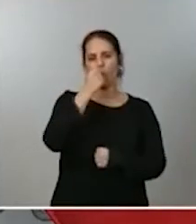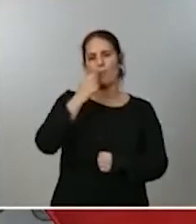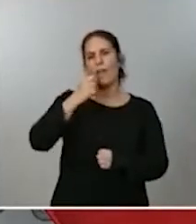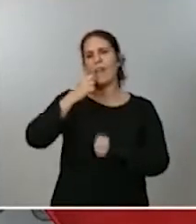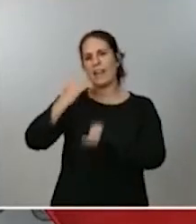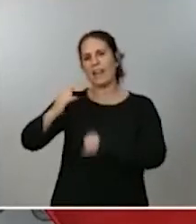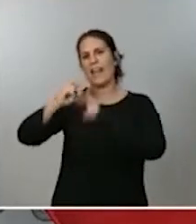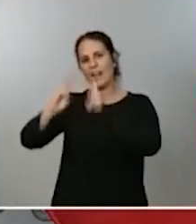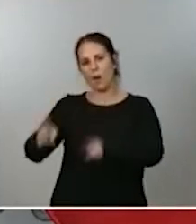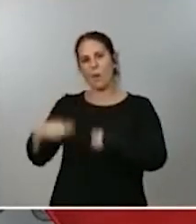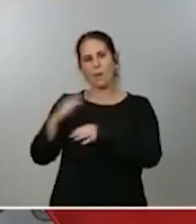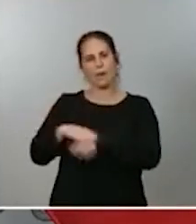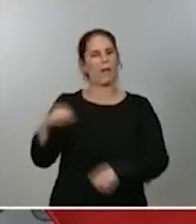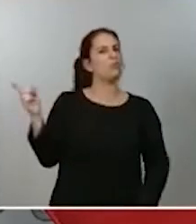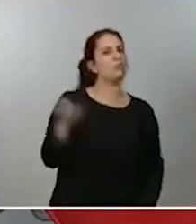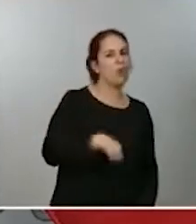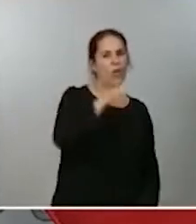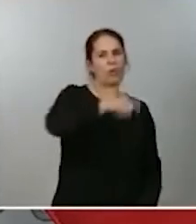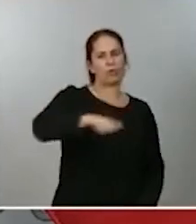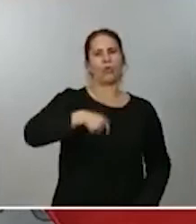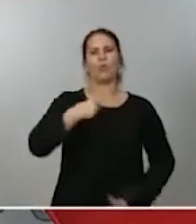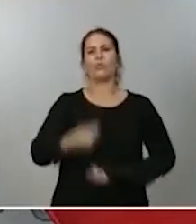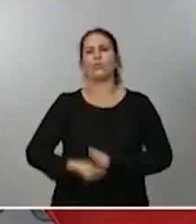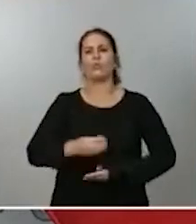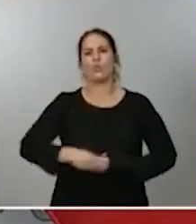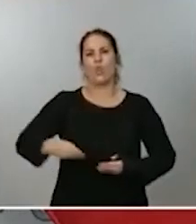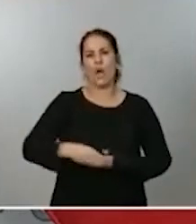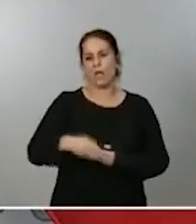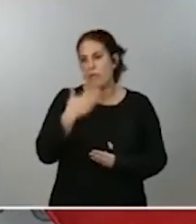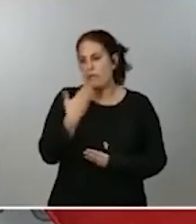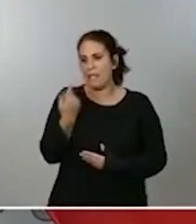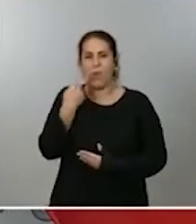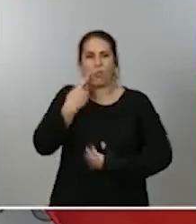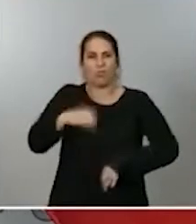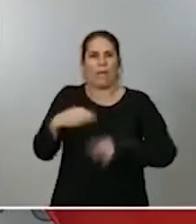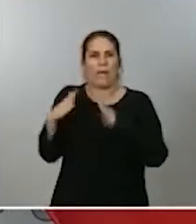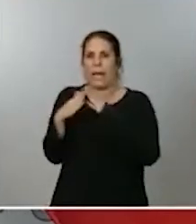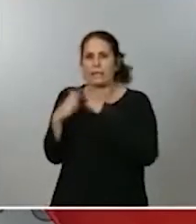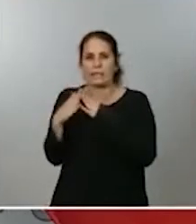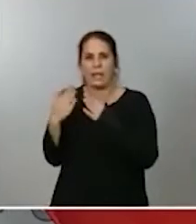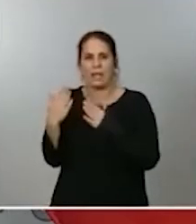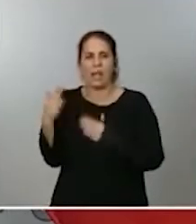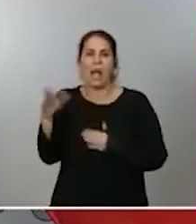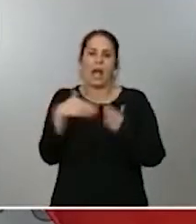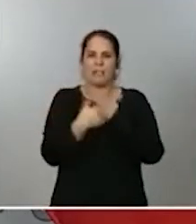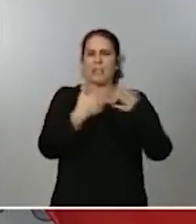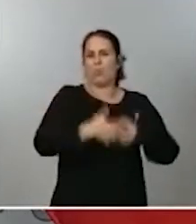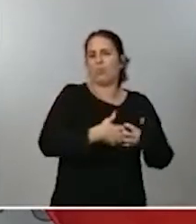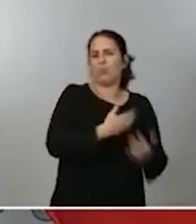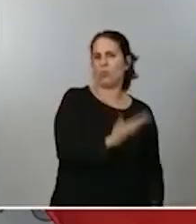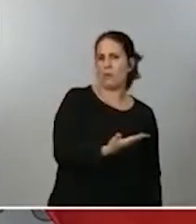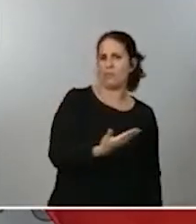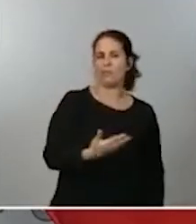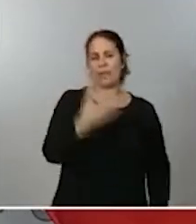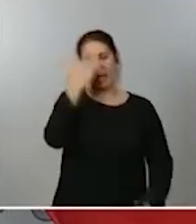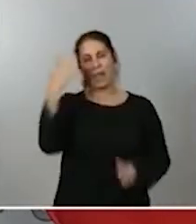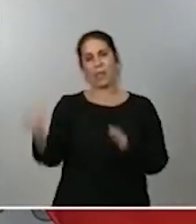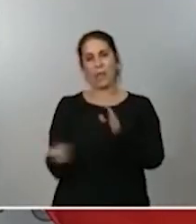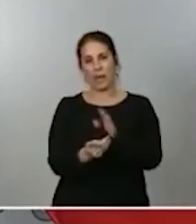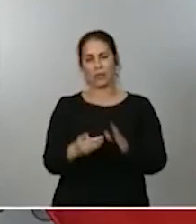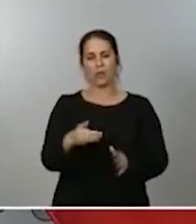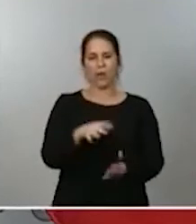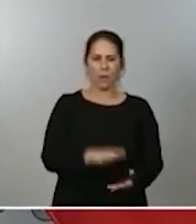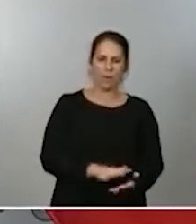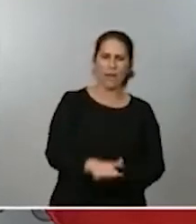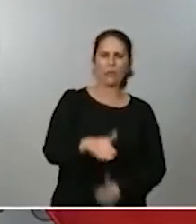consumidores desde el consumidor doméstico al consumidor industrial. Un real decreto que tendrá impacto en el futuro